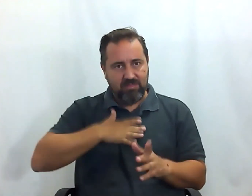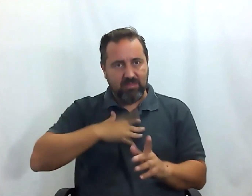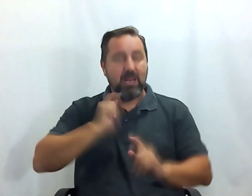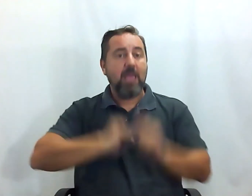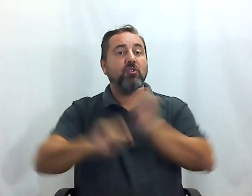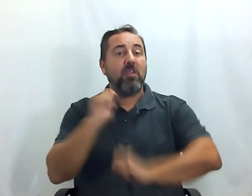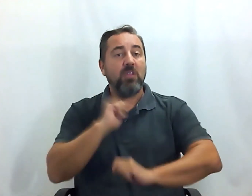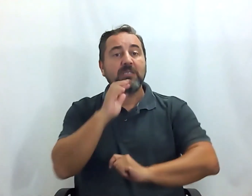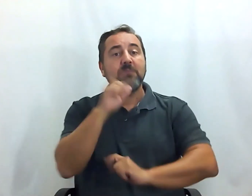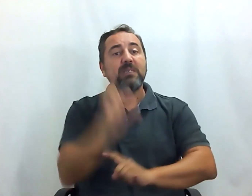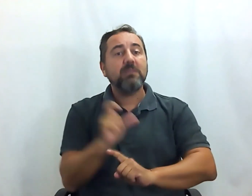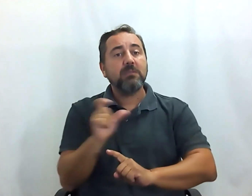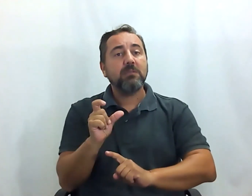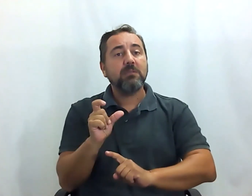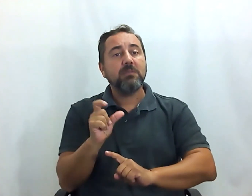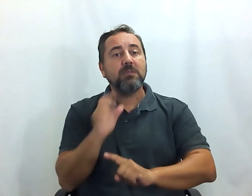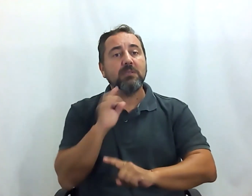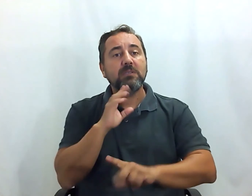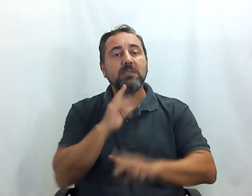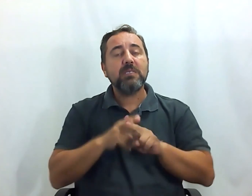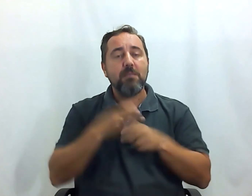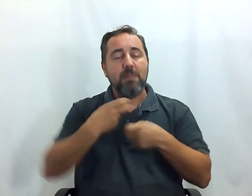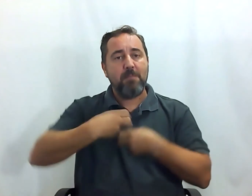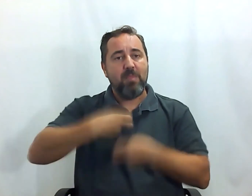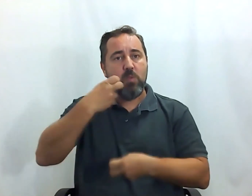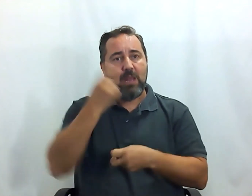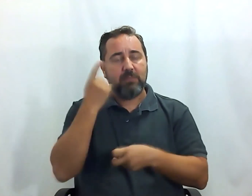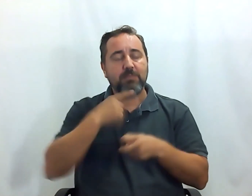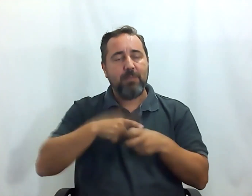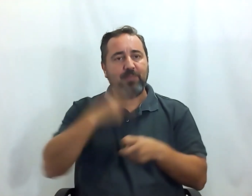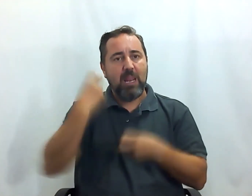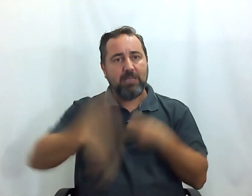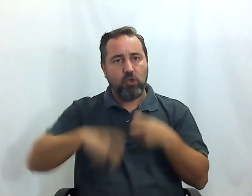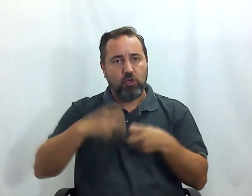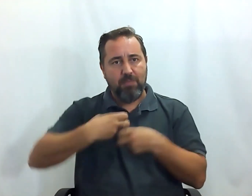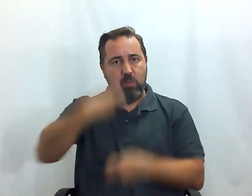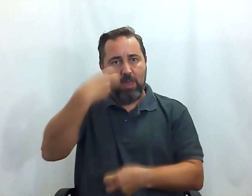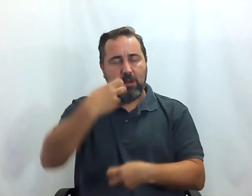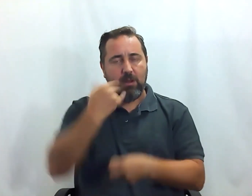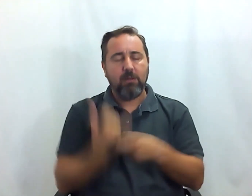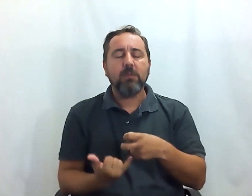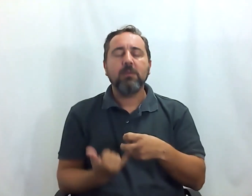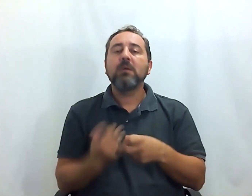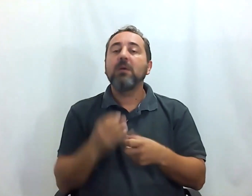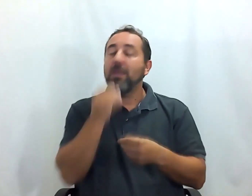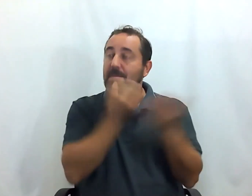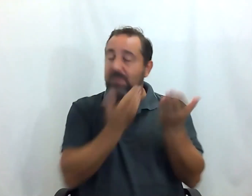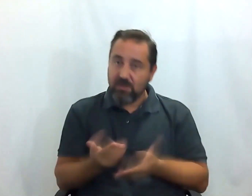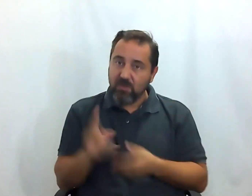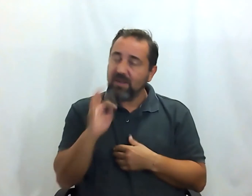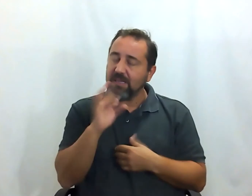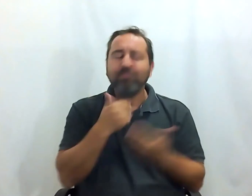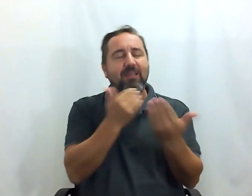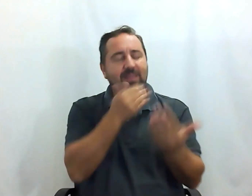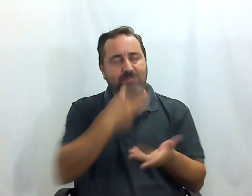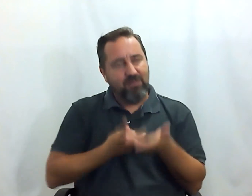de personas con lesión medular de Madrid. Bienvenido, Valentín. Buenos días, Tatiana. Muchas gracias por